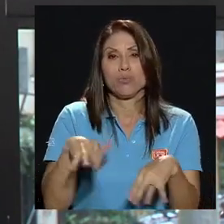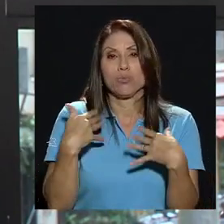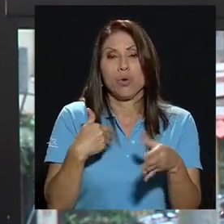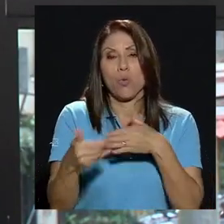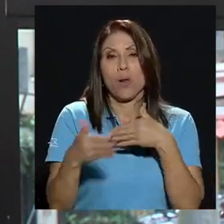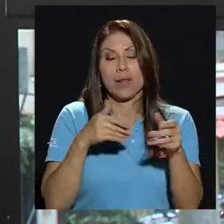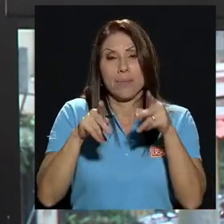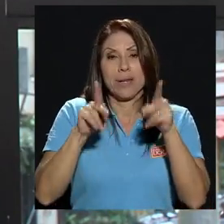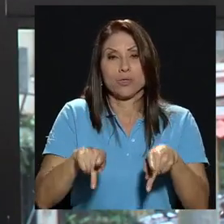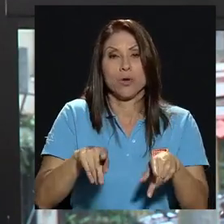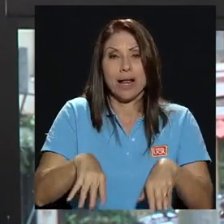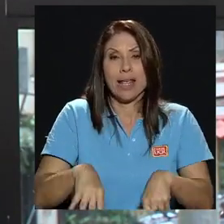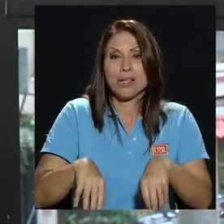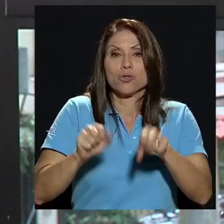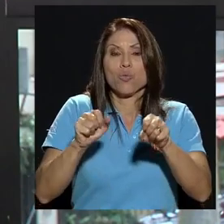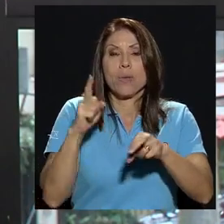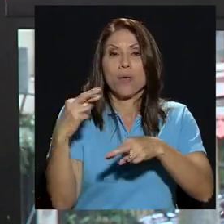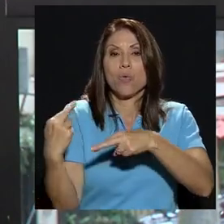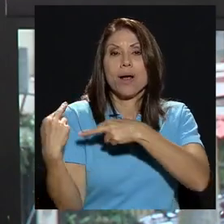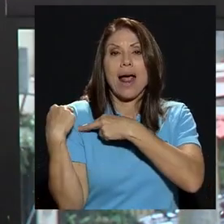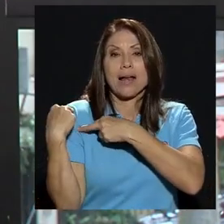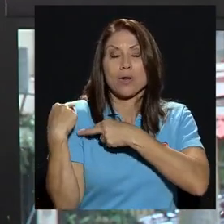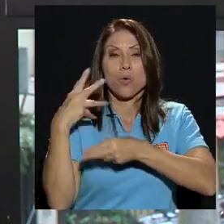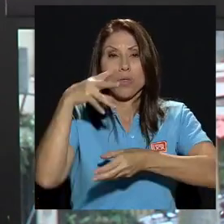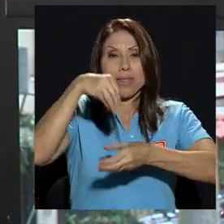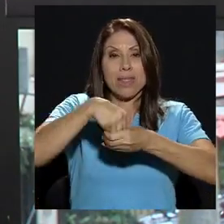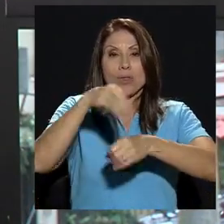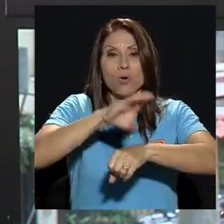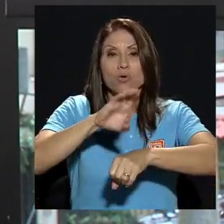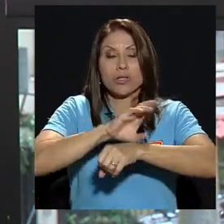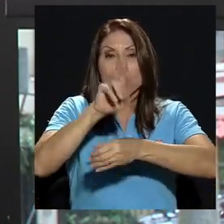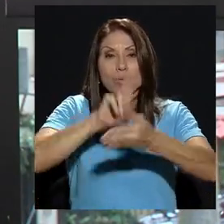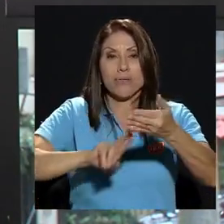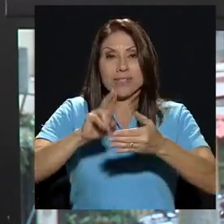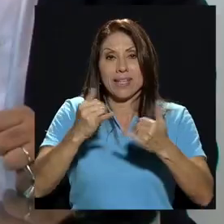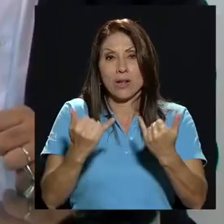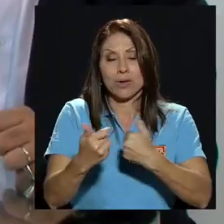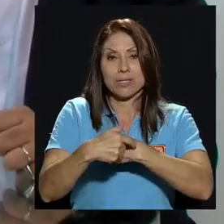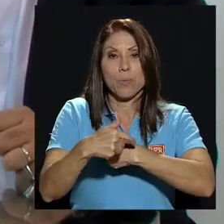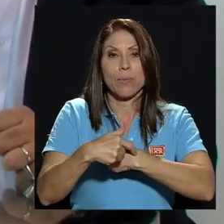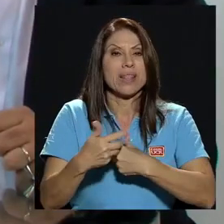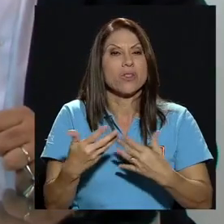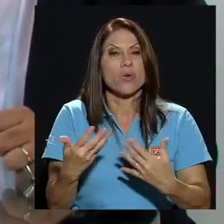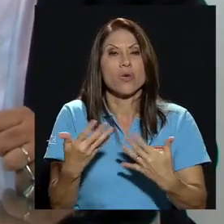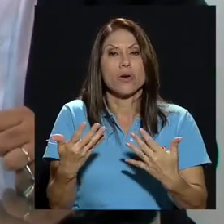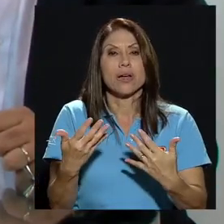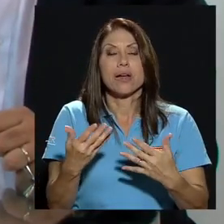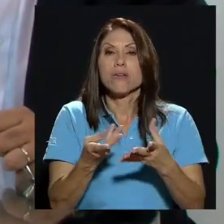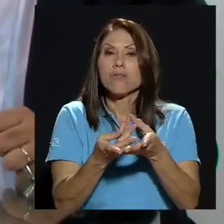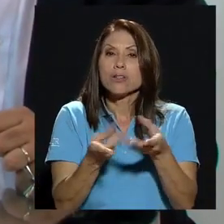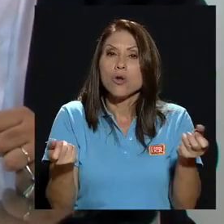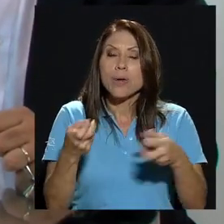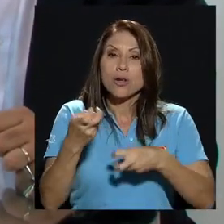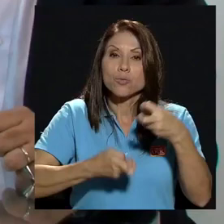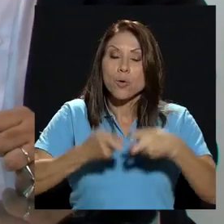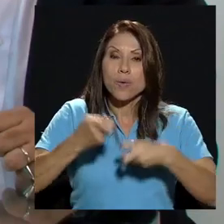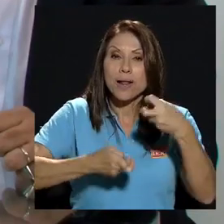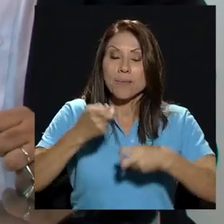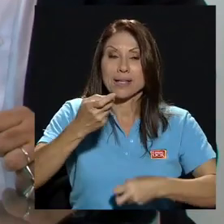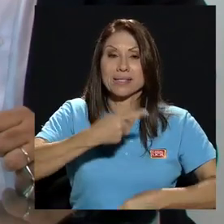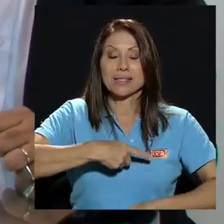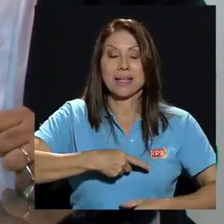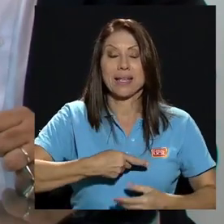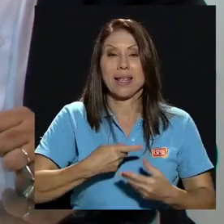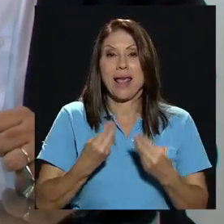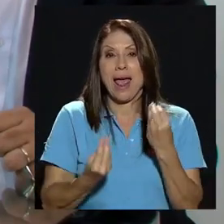cualquier persona que asuma un cargo dentro del consejo universitario en este momento es resolver los problemas que nos está